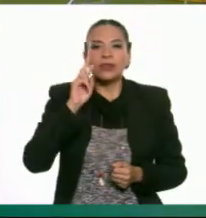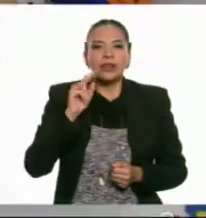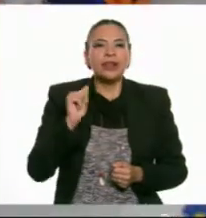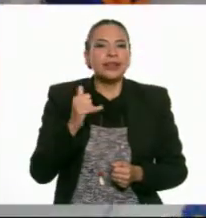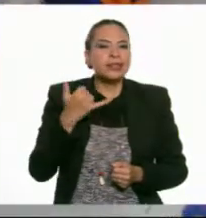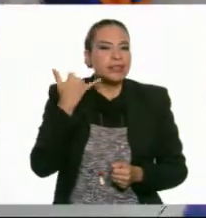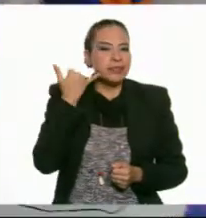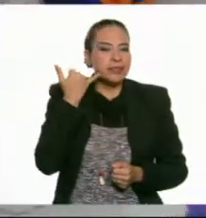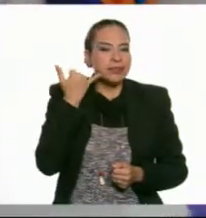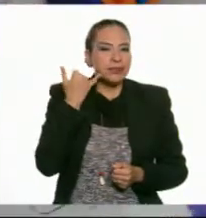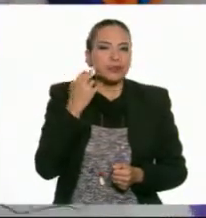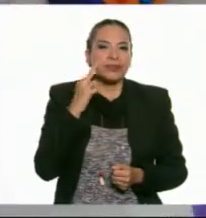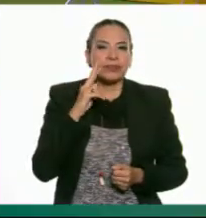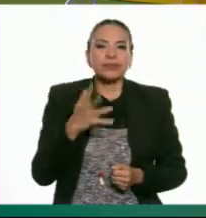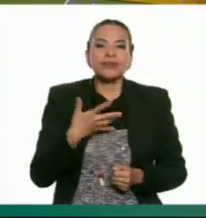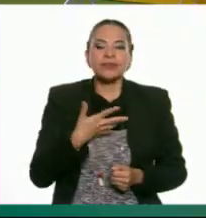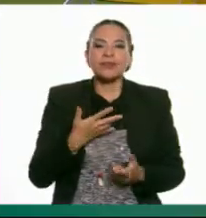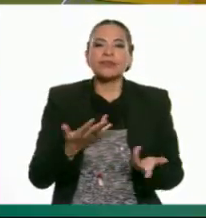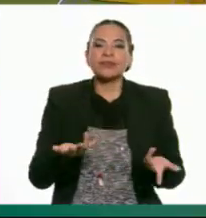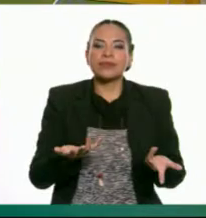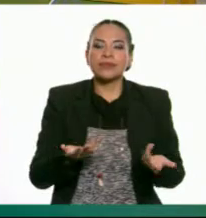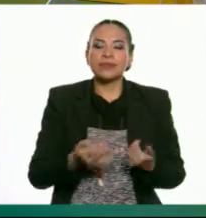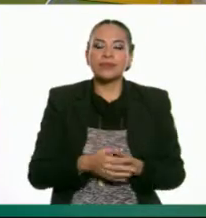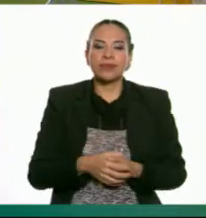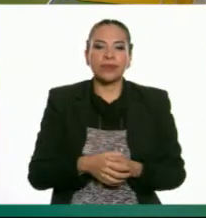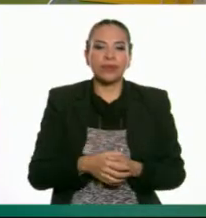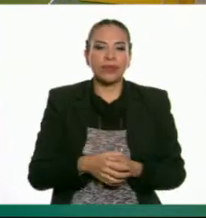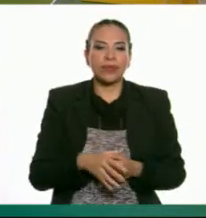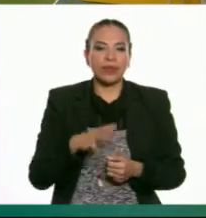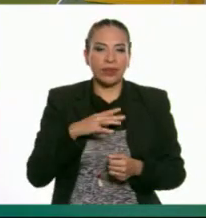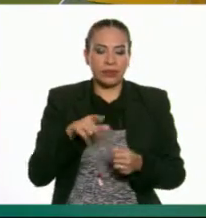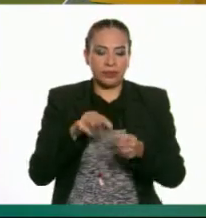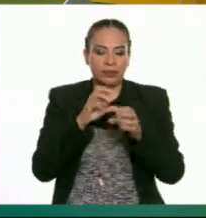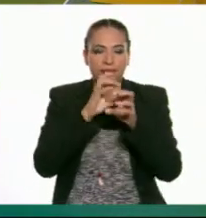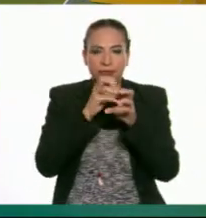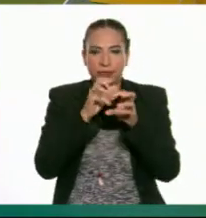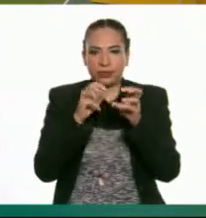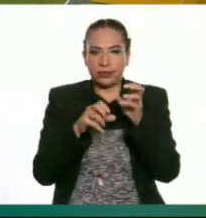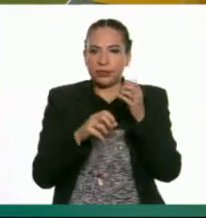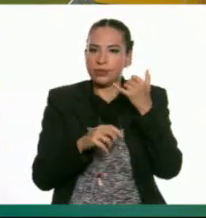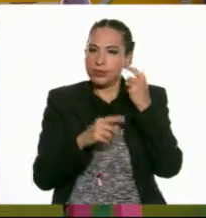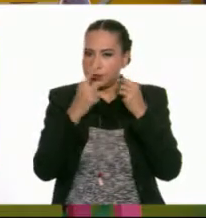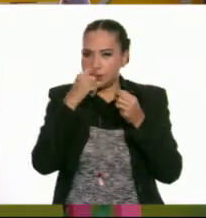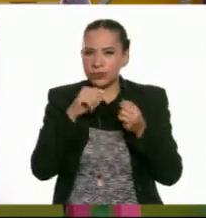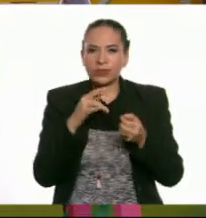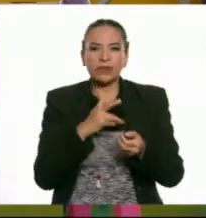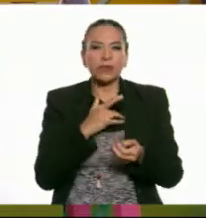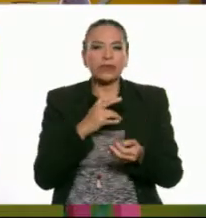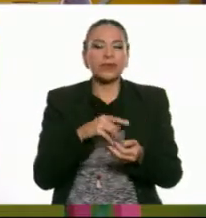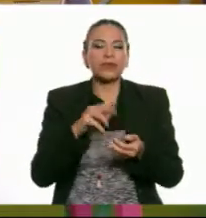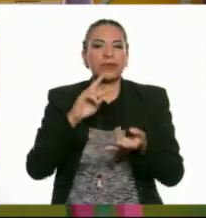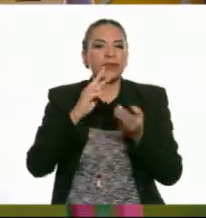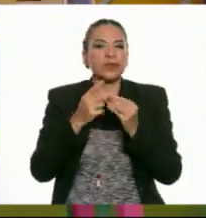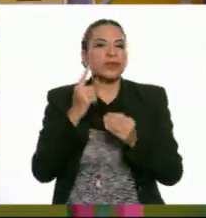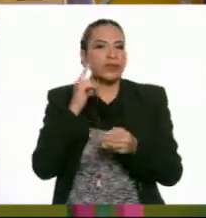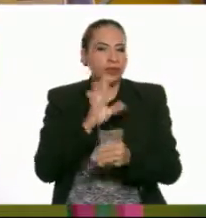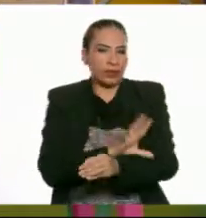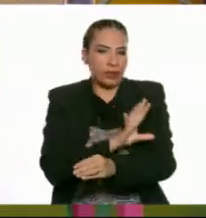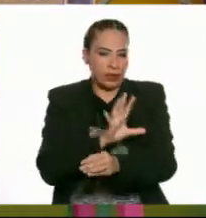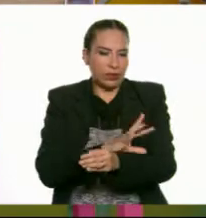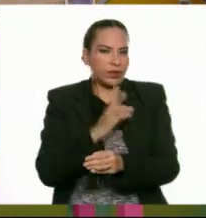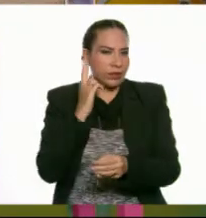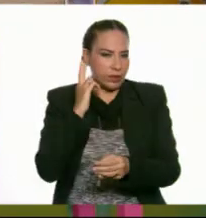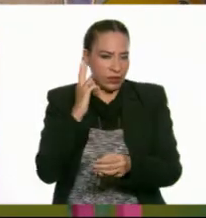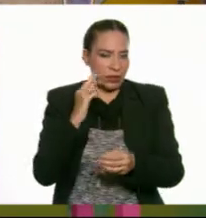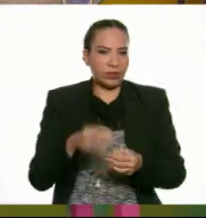del teléfono, veíamos que teníamos los auriculares, que eran los que se encargaban de transformar la energía eléctrica